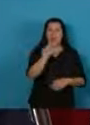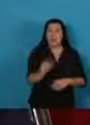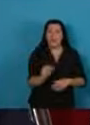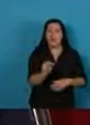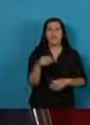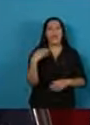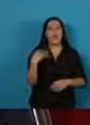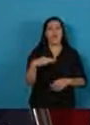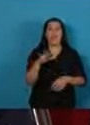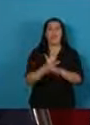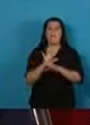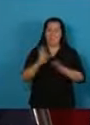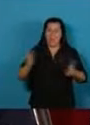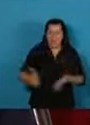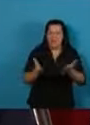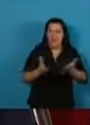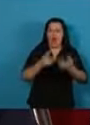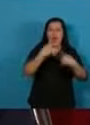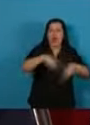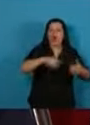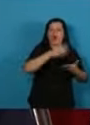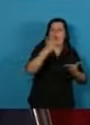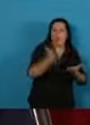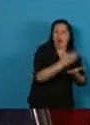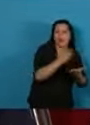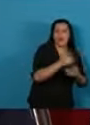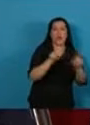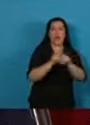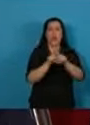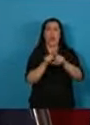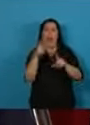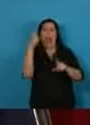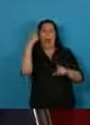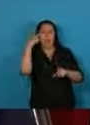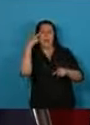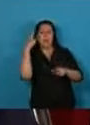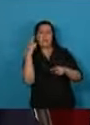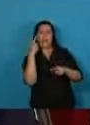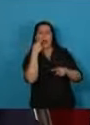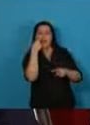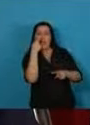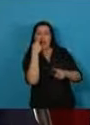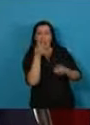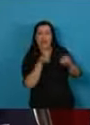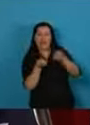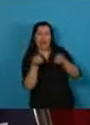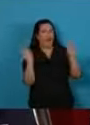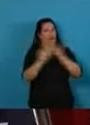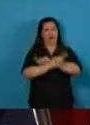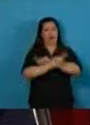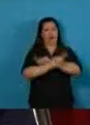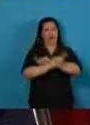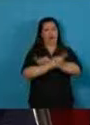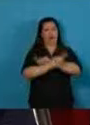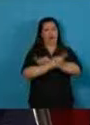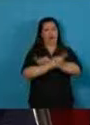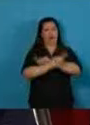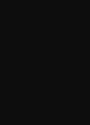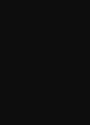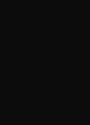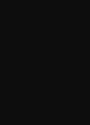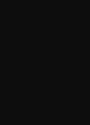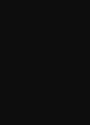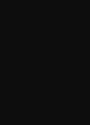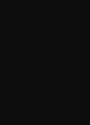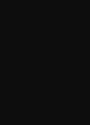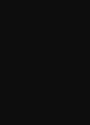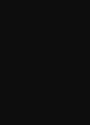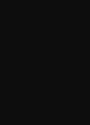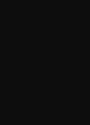haya incentivos para producir y no para especular. Una Argentina como la